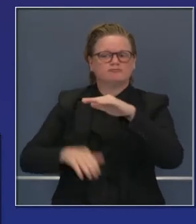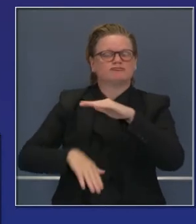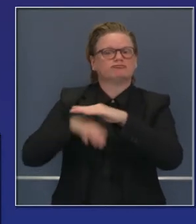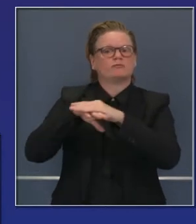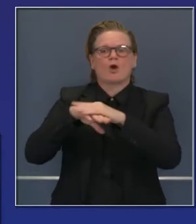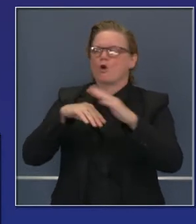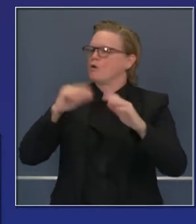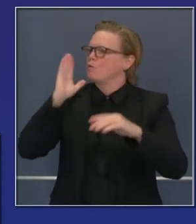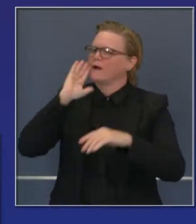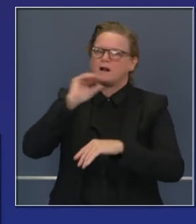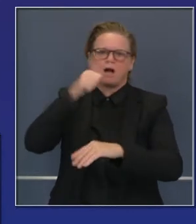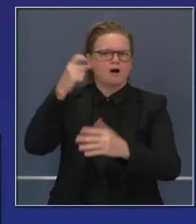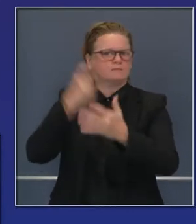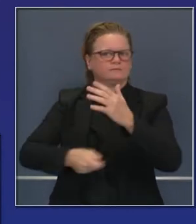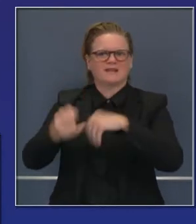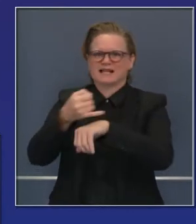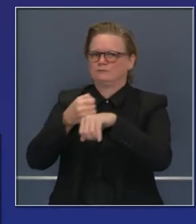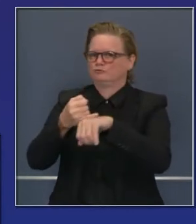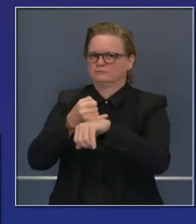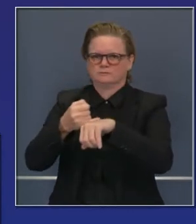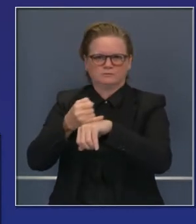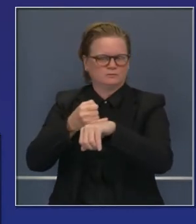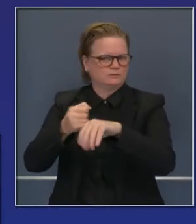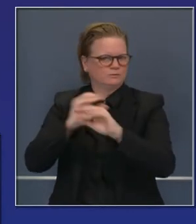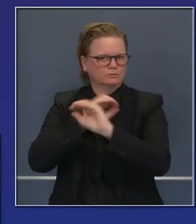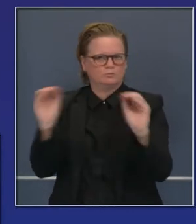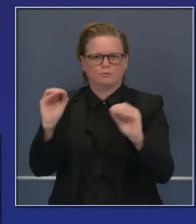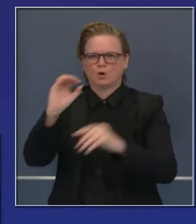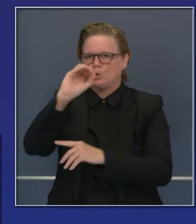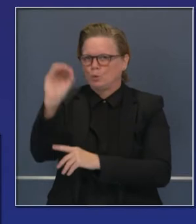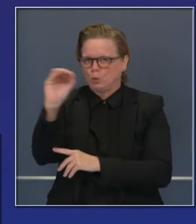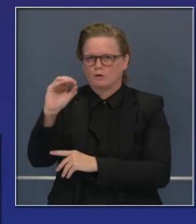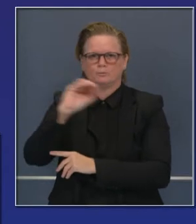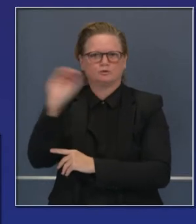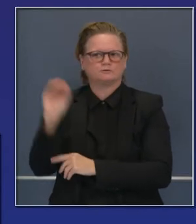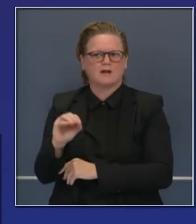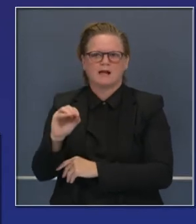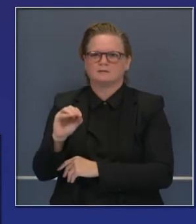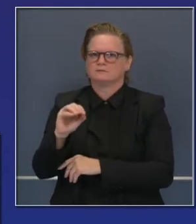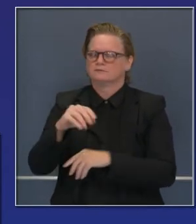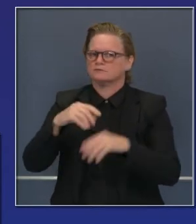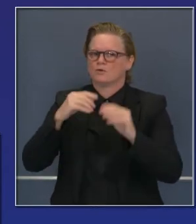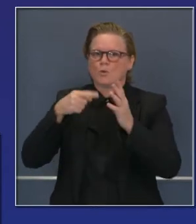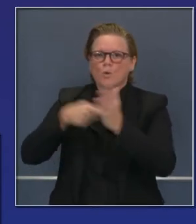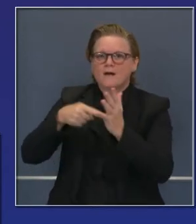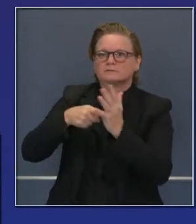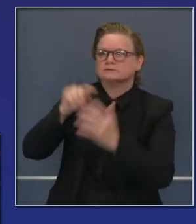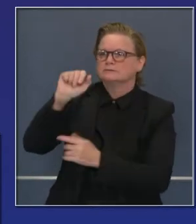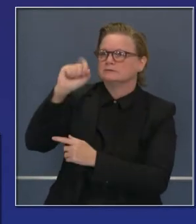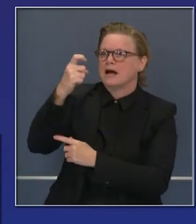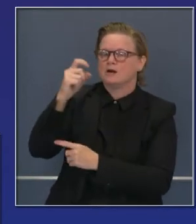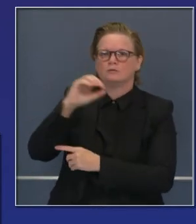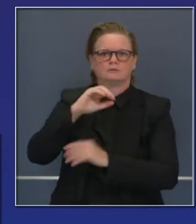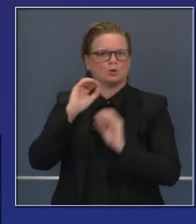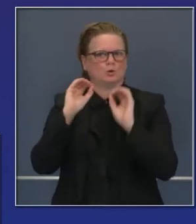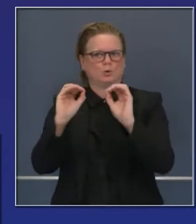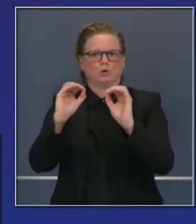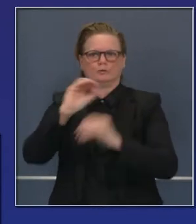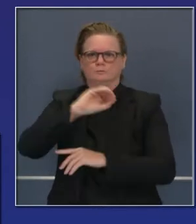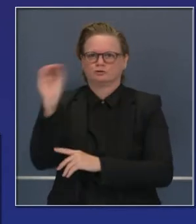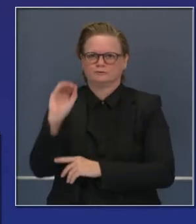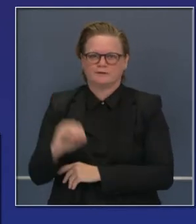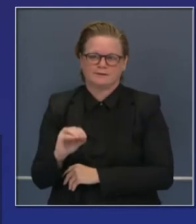compañías mayores con ventas de hasta cinco millones. Cualquier impuesto sobre la venta que deban, se